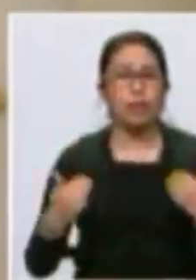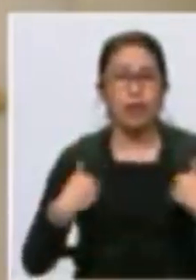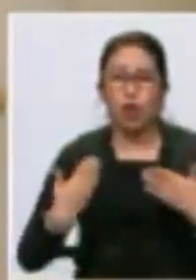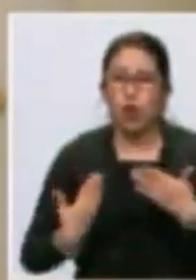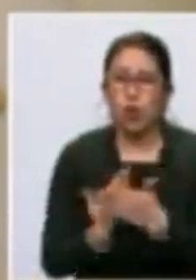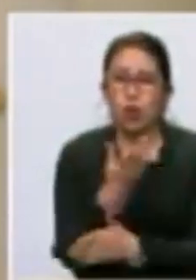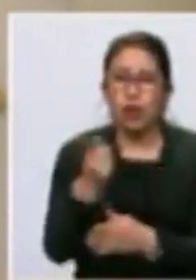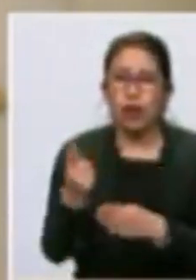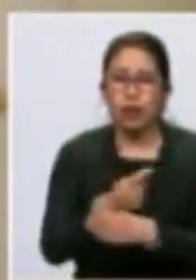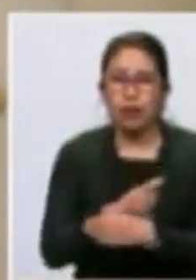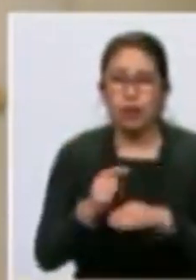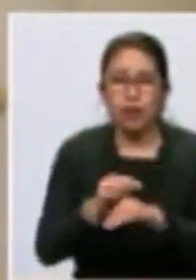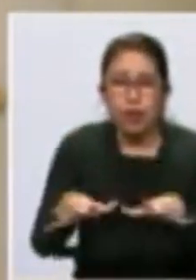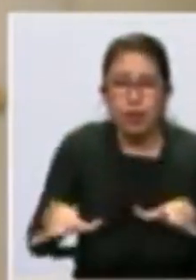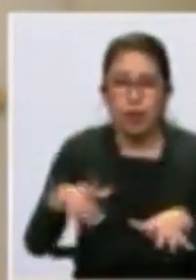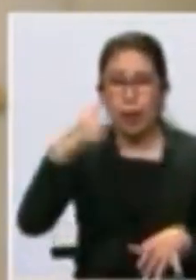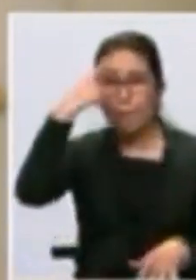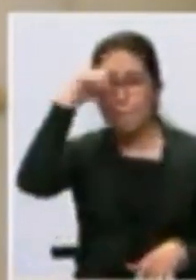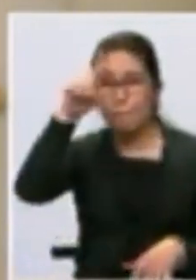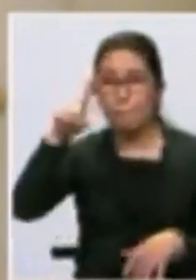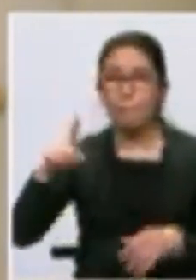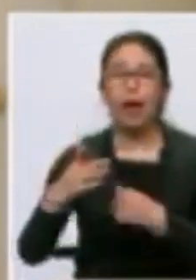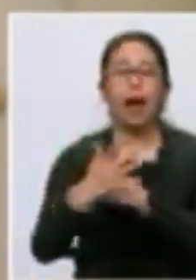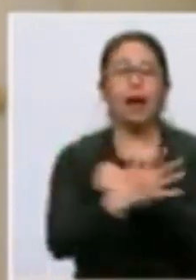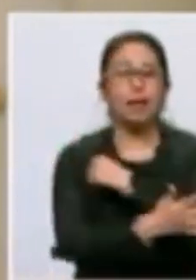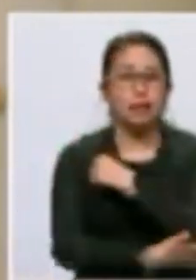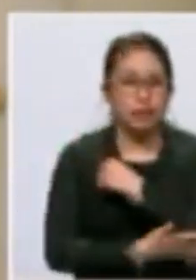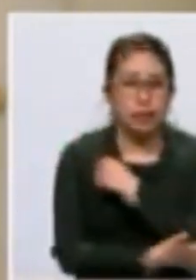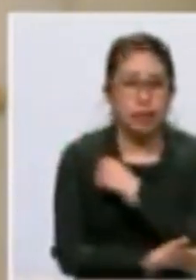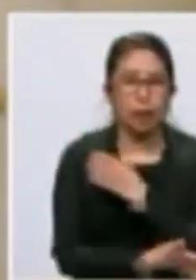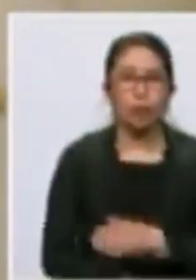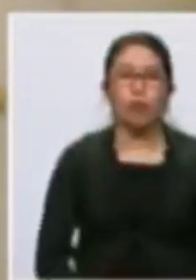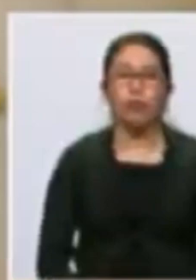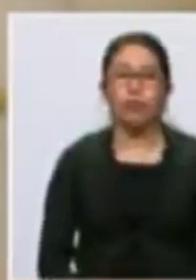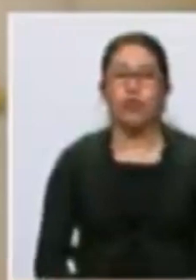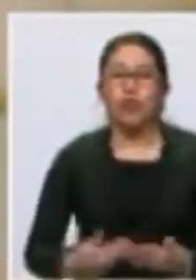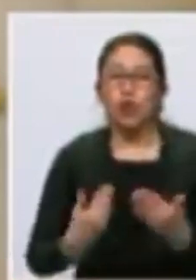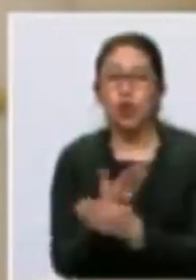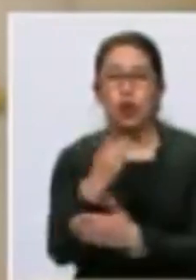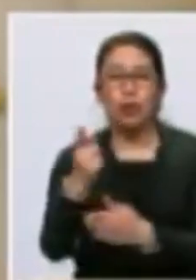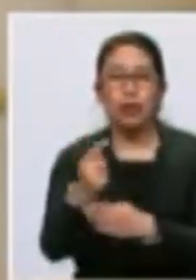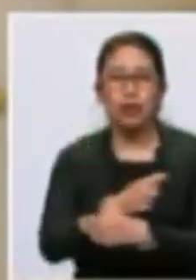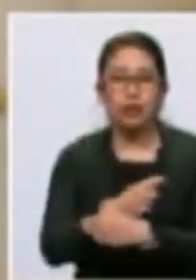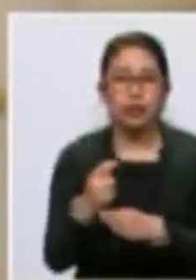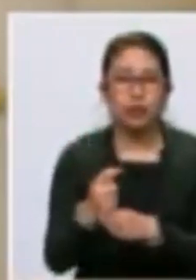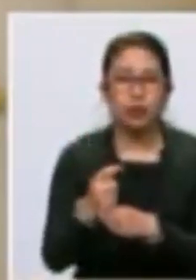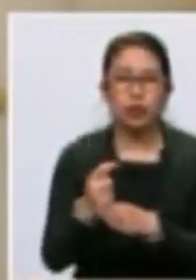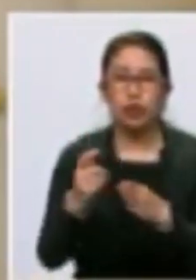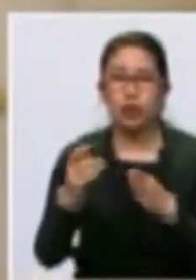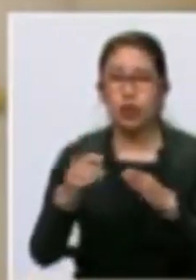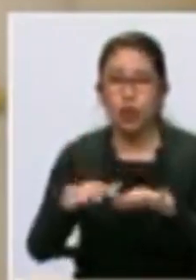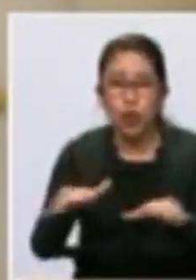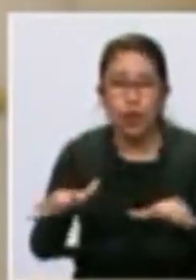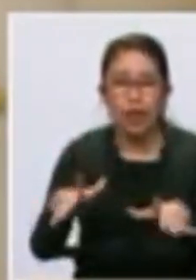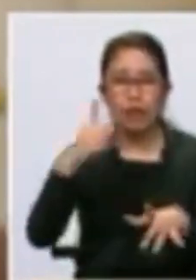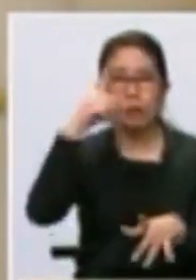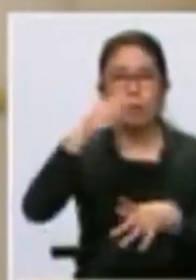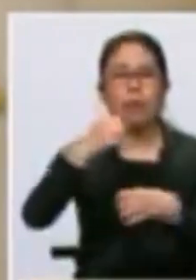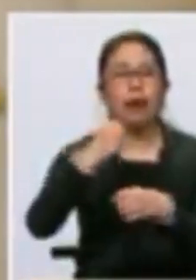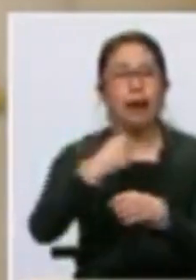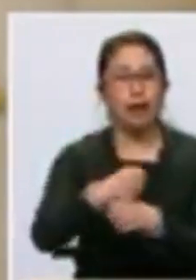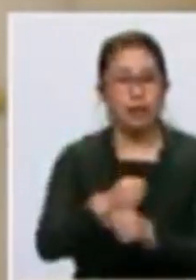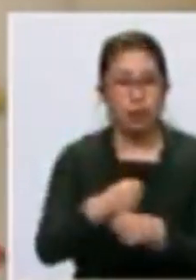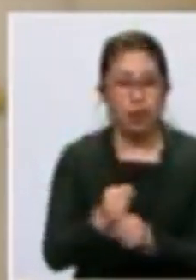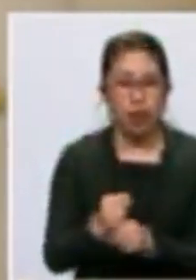tecnologías para la agricultura. Nuevas tecnologías que precisamente nos permitan competir mejor y